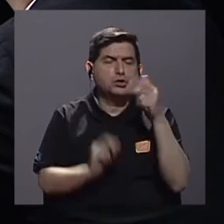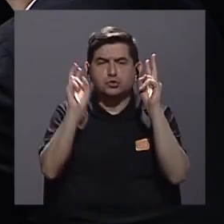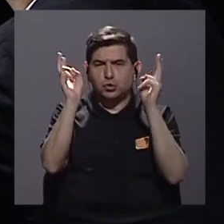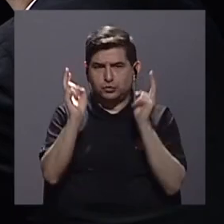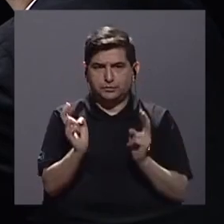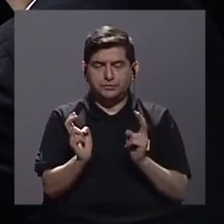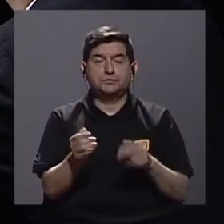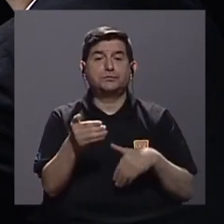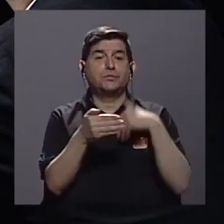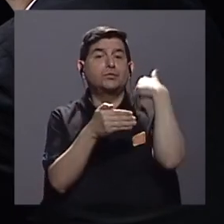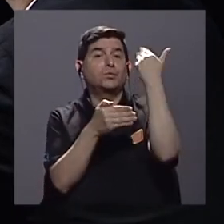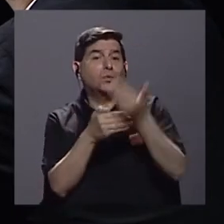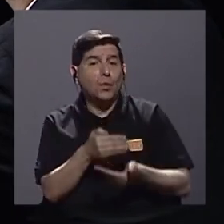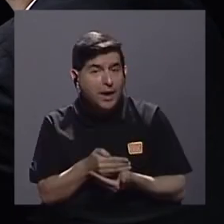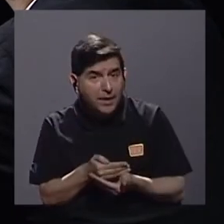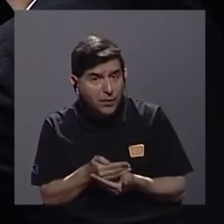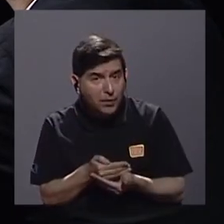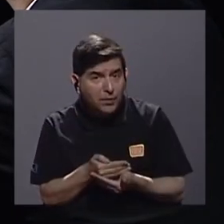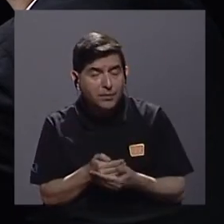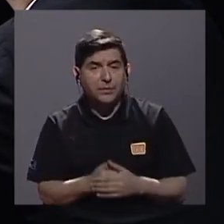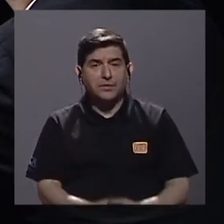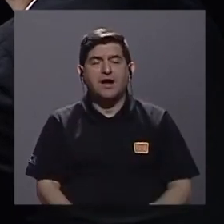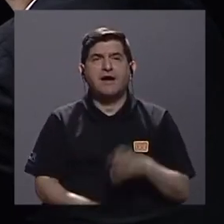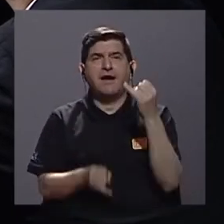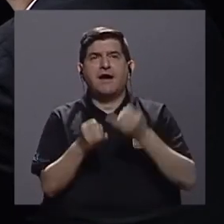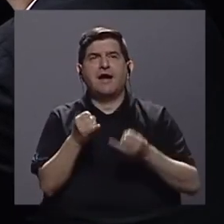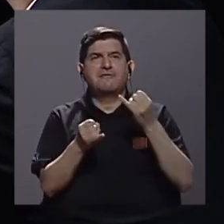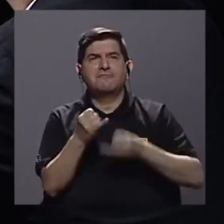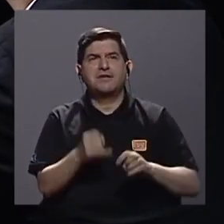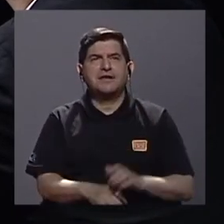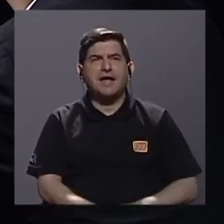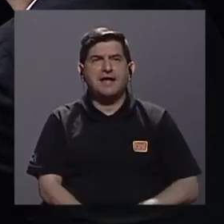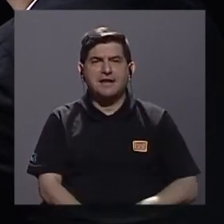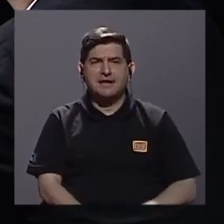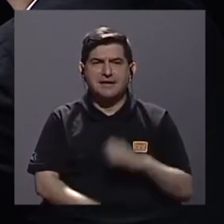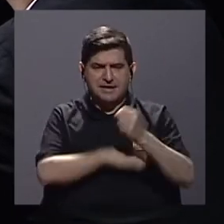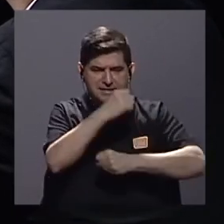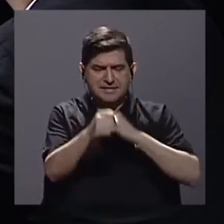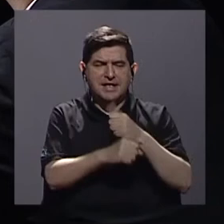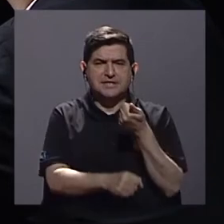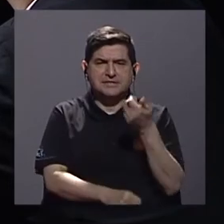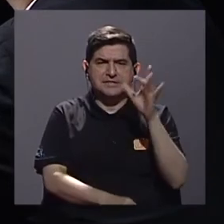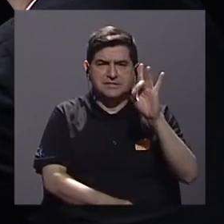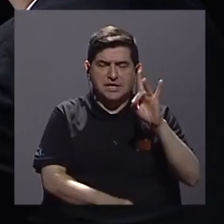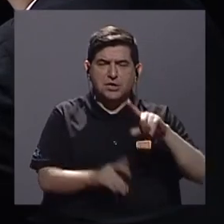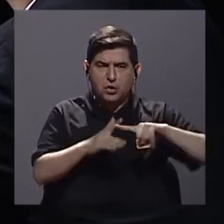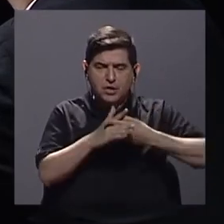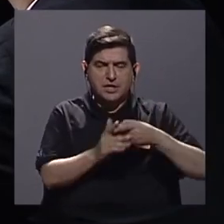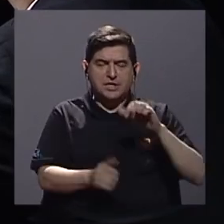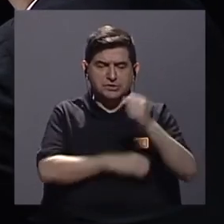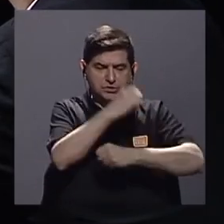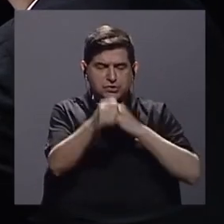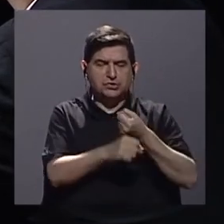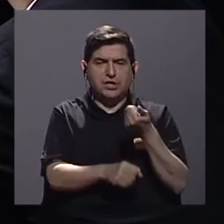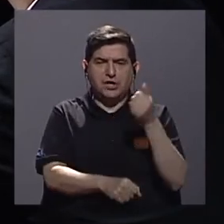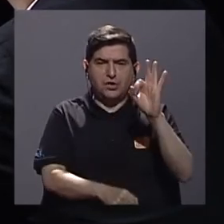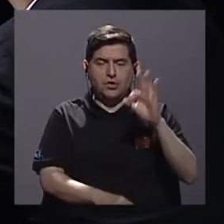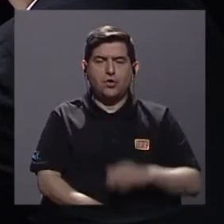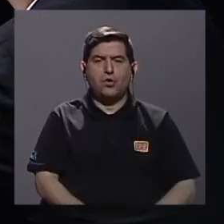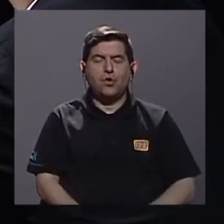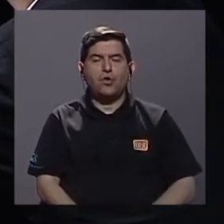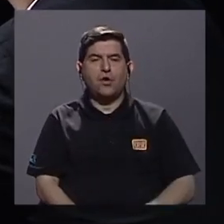Y luego viene ya a fines del siglo XVIII, inicio del siglo XIX todo el tema de la